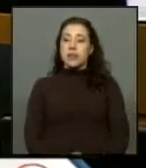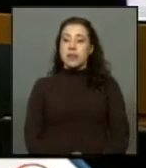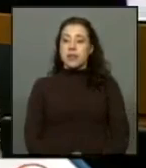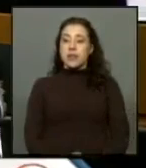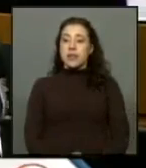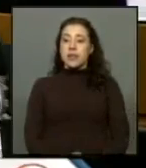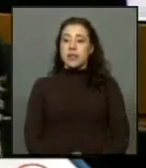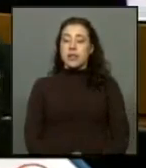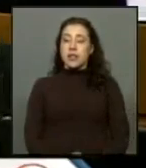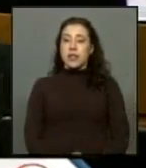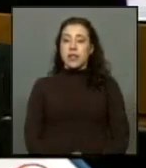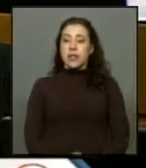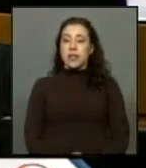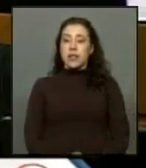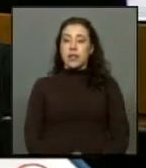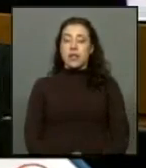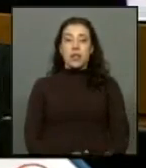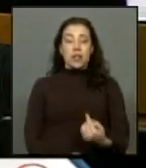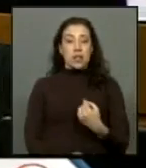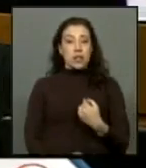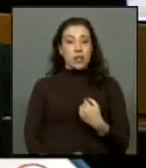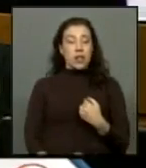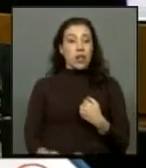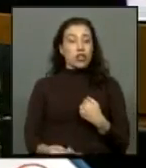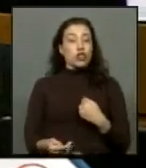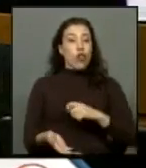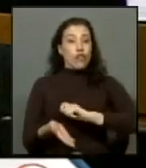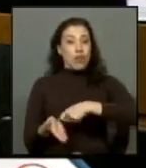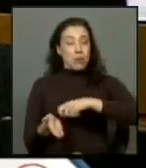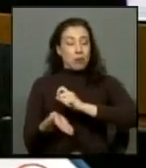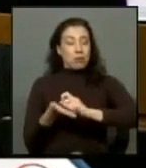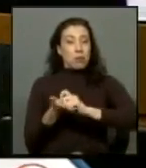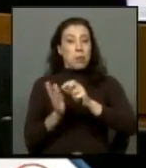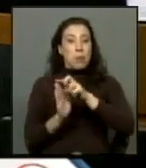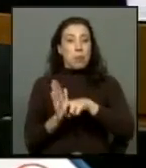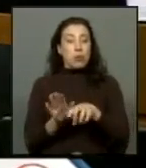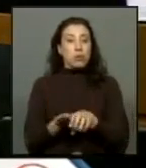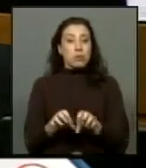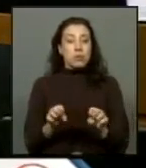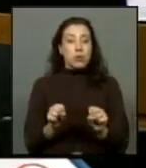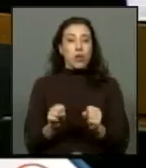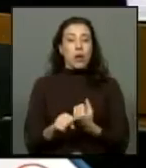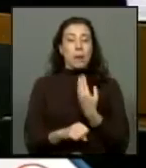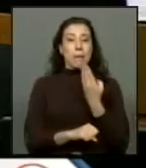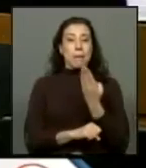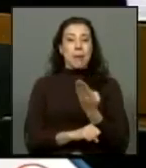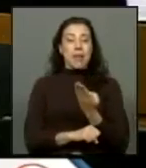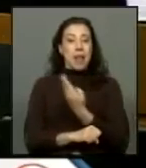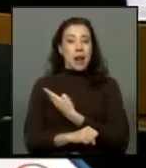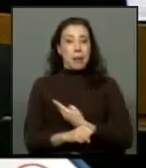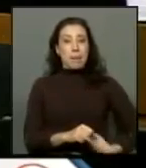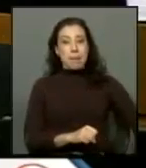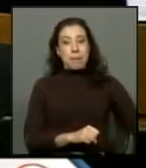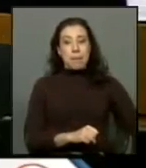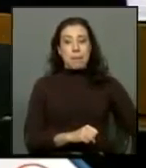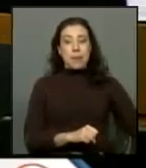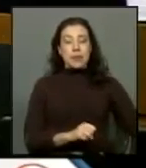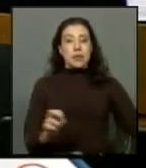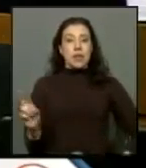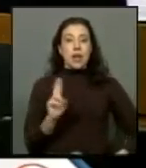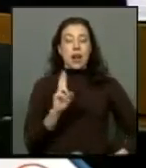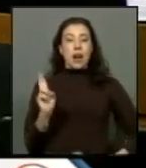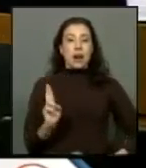que fui parte de los parlamentarios autores y firmantes de un proyecto de resolución que solicitaba la presidenta de la